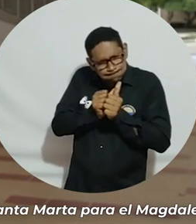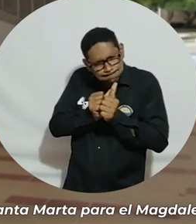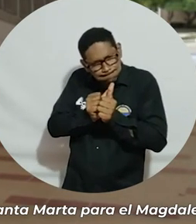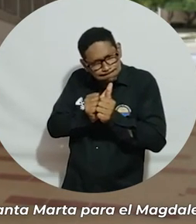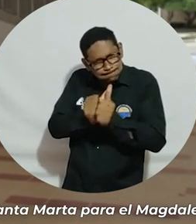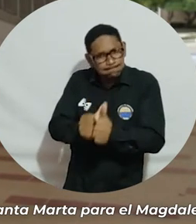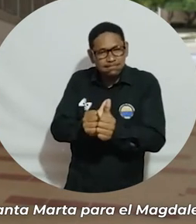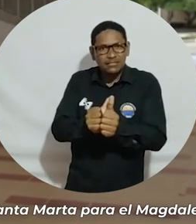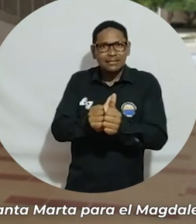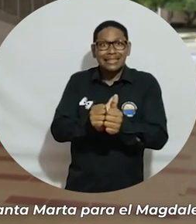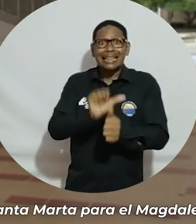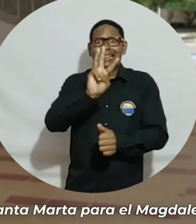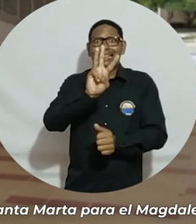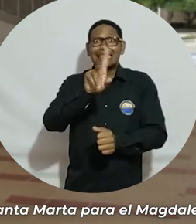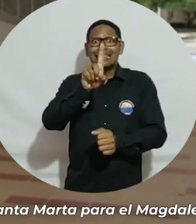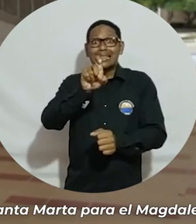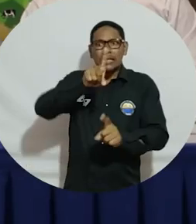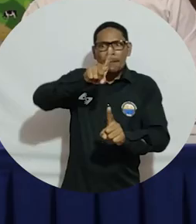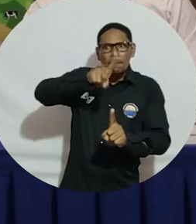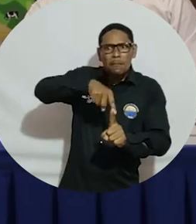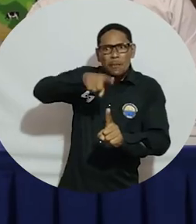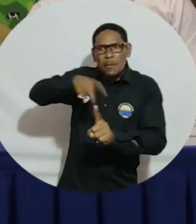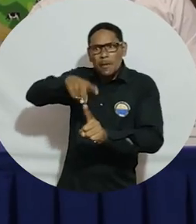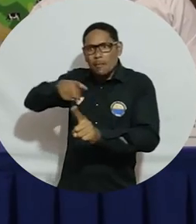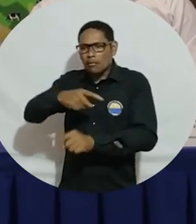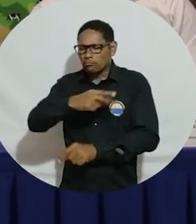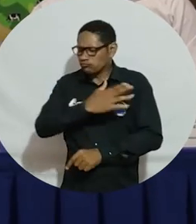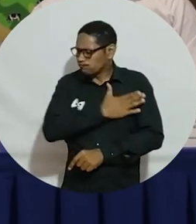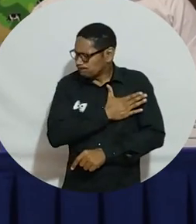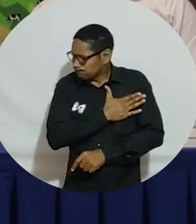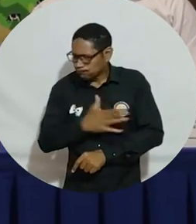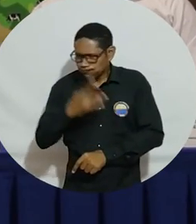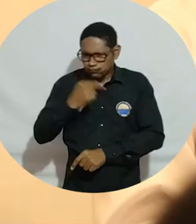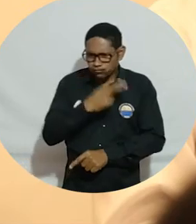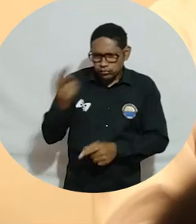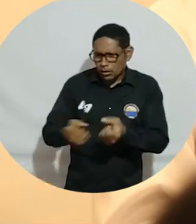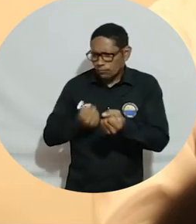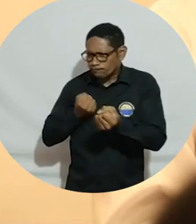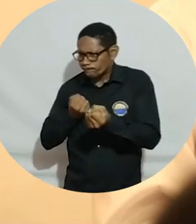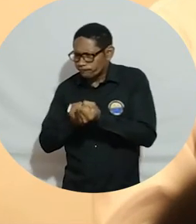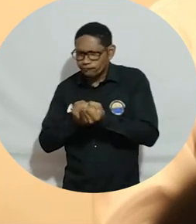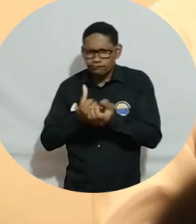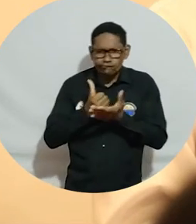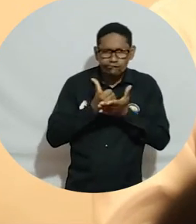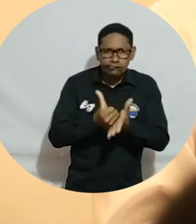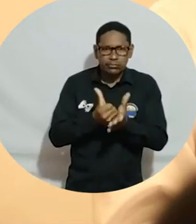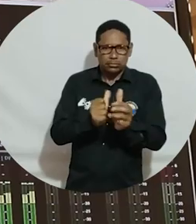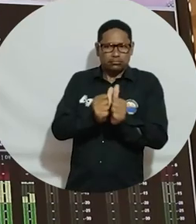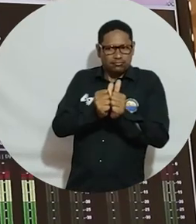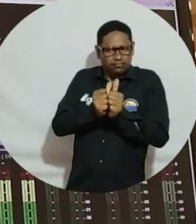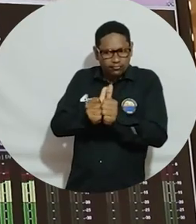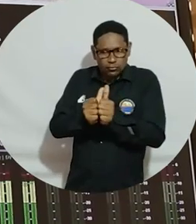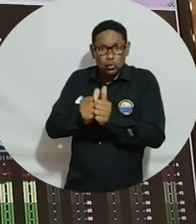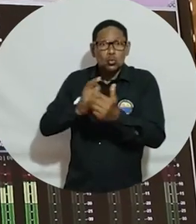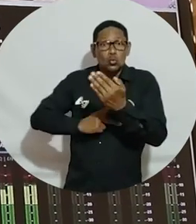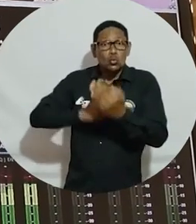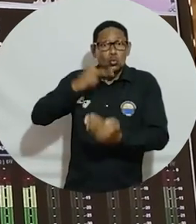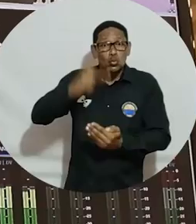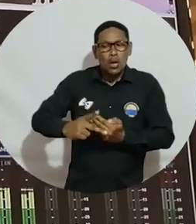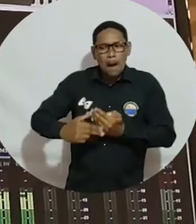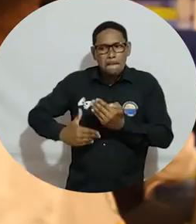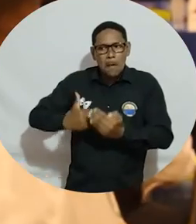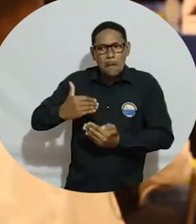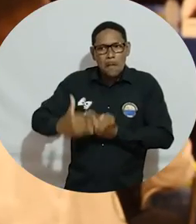iniciativa durante estos 36 meses y muy comprometidos con coayudar, con acompañar a este